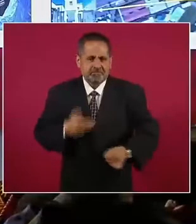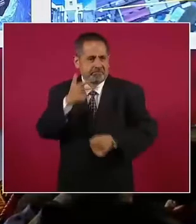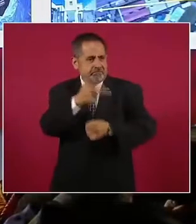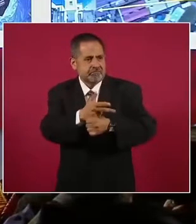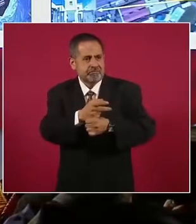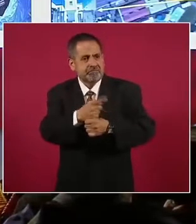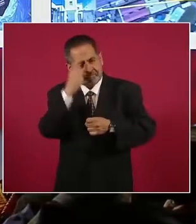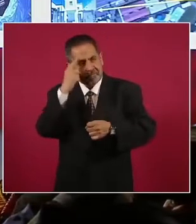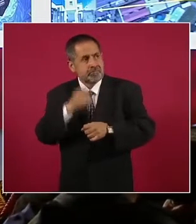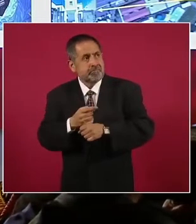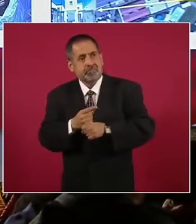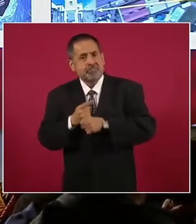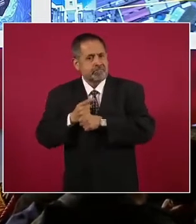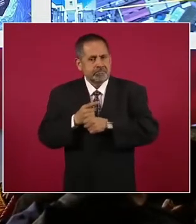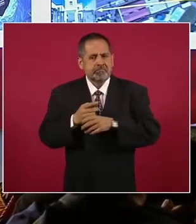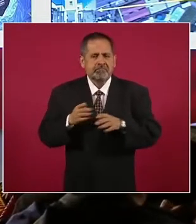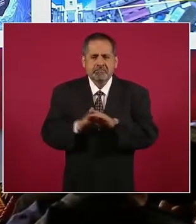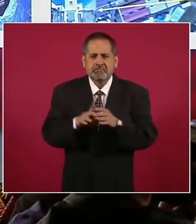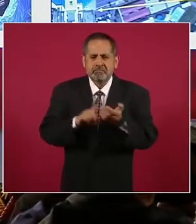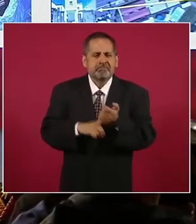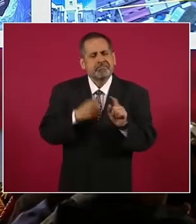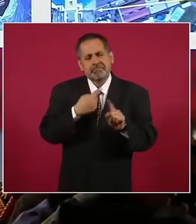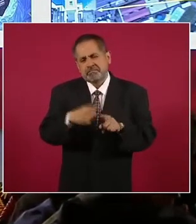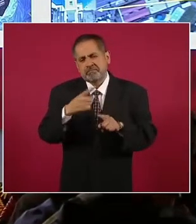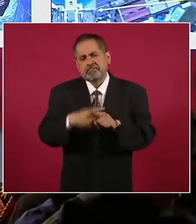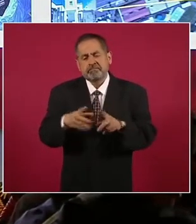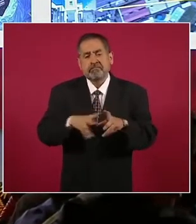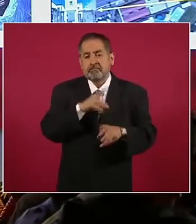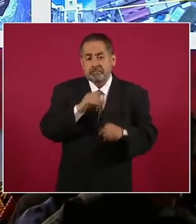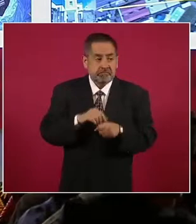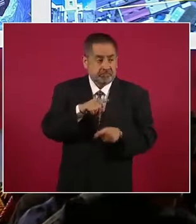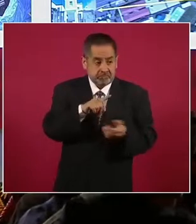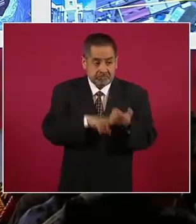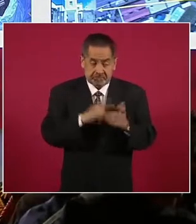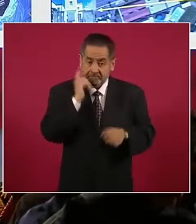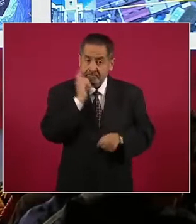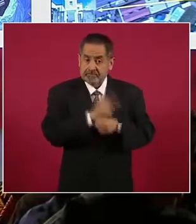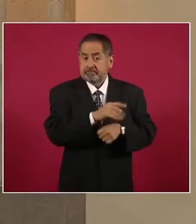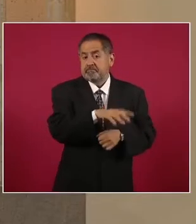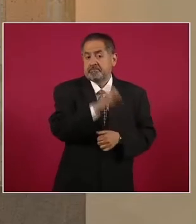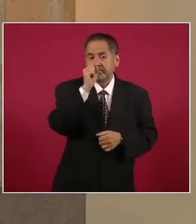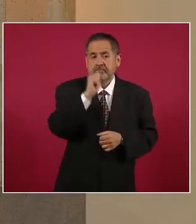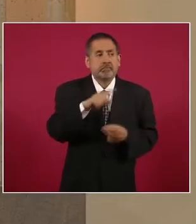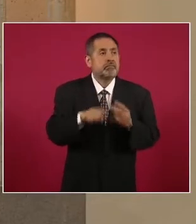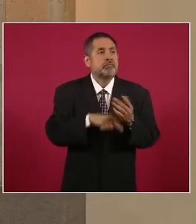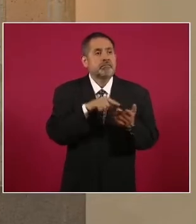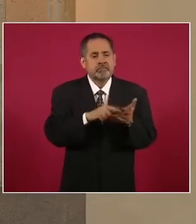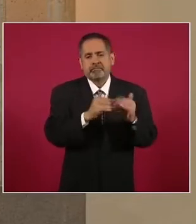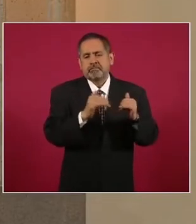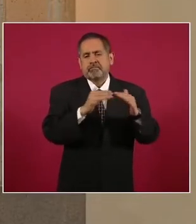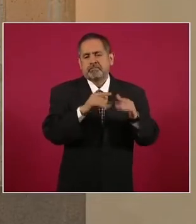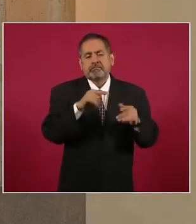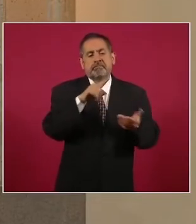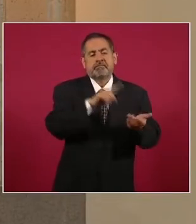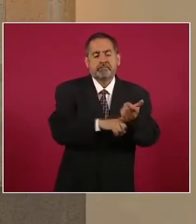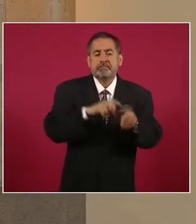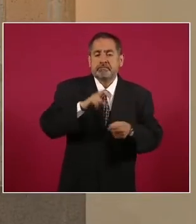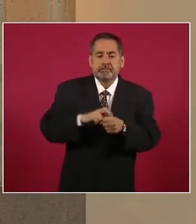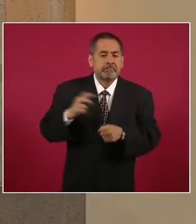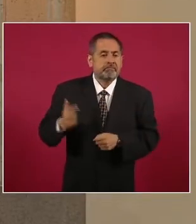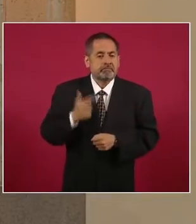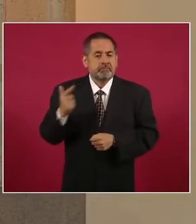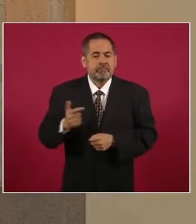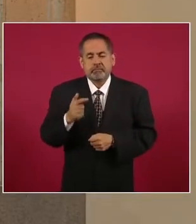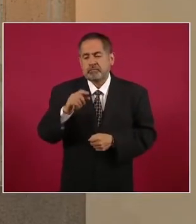instrumentos utilizados por la delincuencia en un domicilio de Guaymas, Sonora.